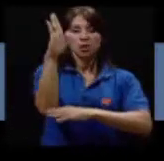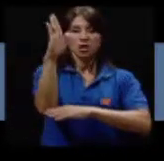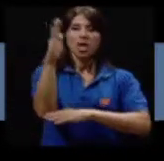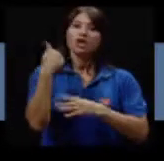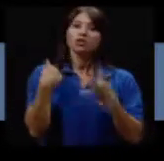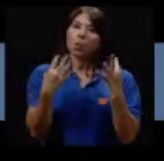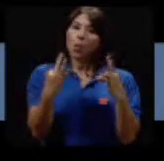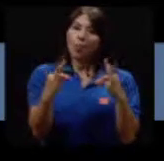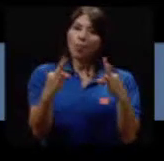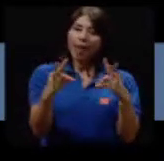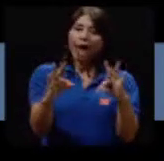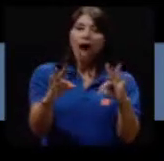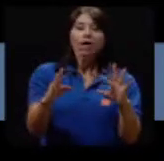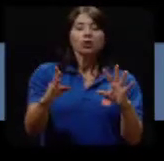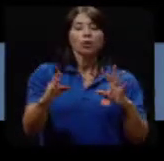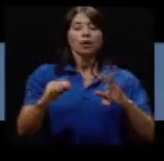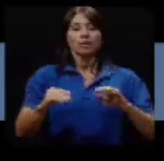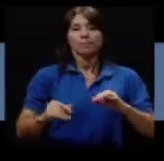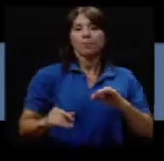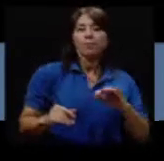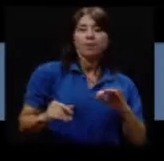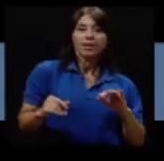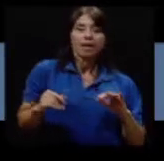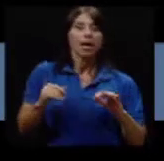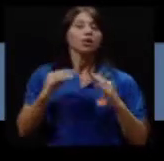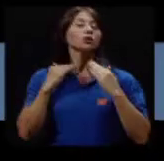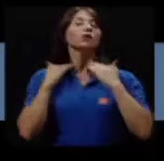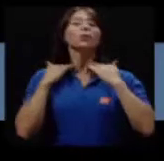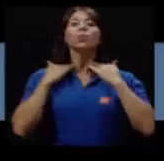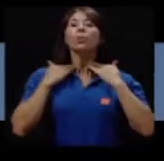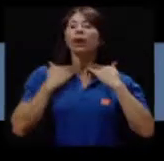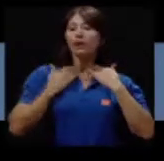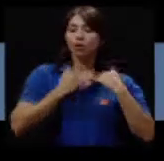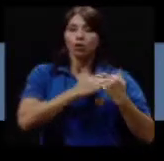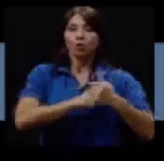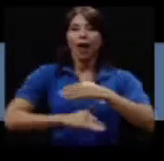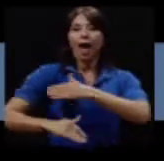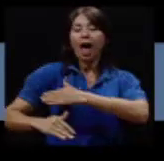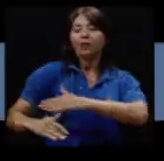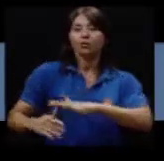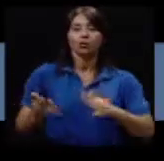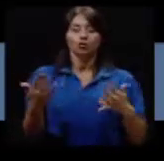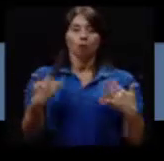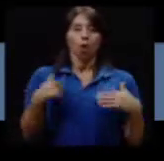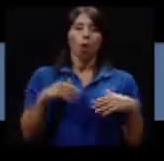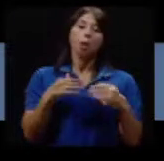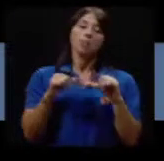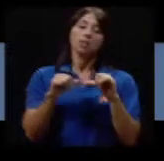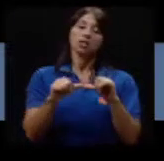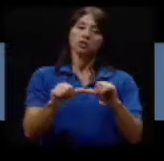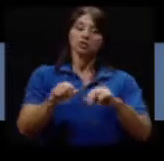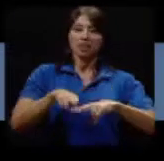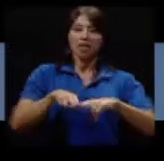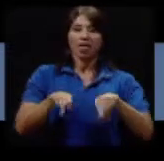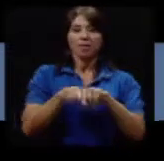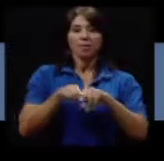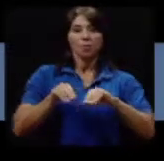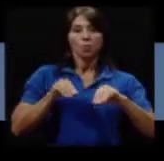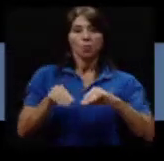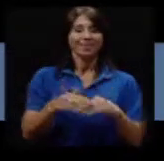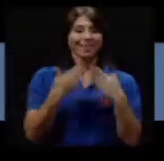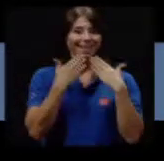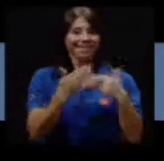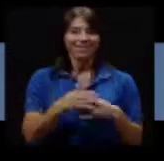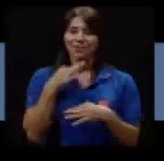trato de hacer movimientos hacia los lados girar el cuello estirar un poco los brazos o las piernas mientras me mantengo sentada